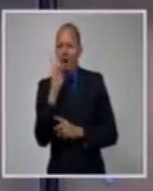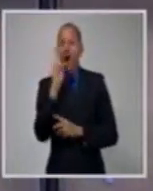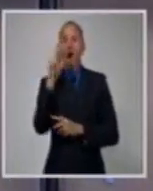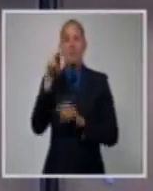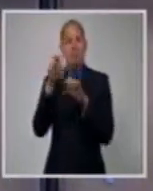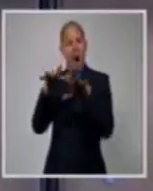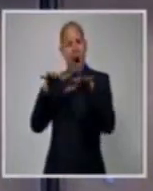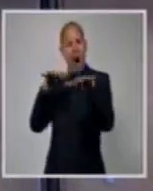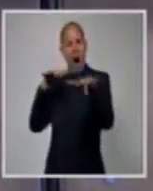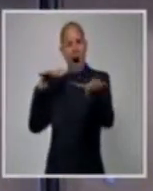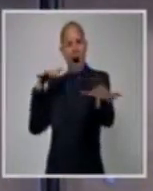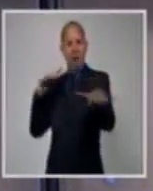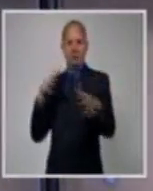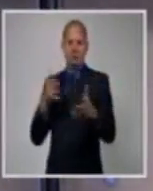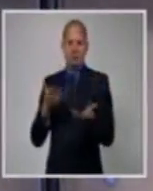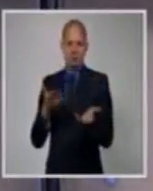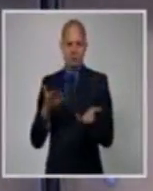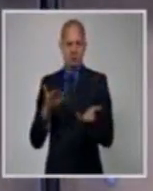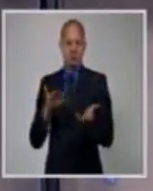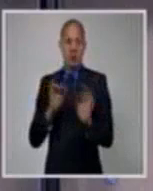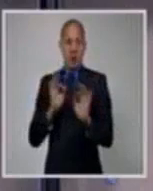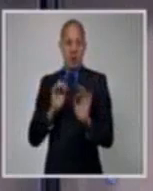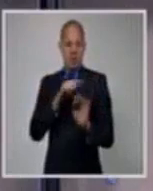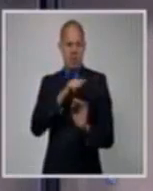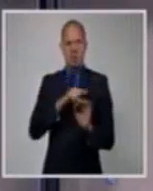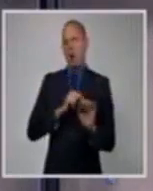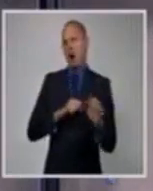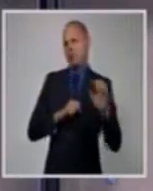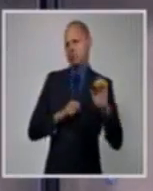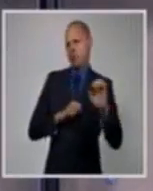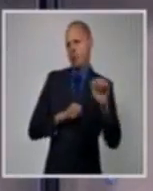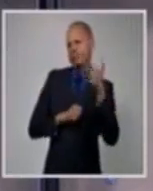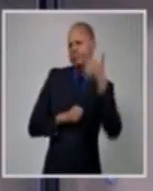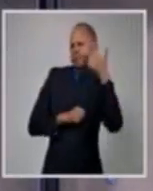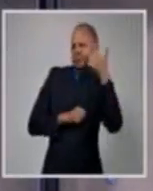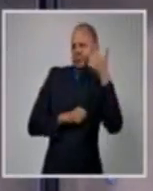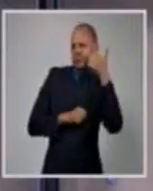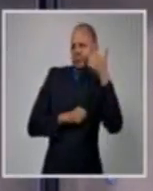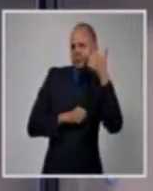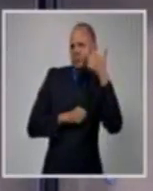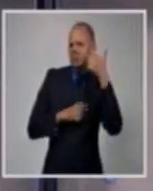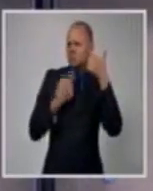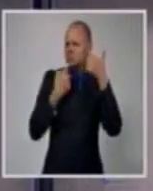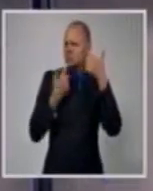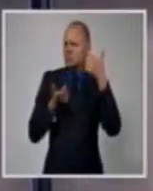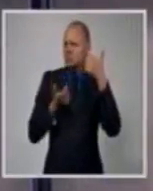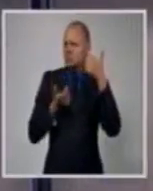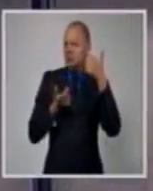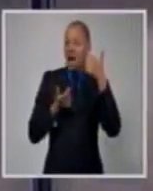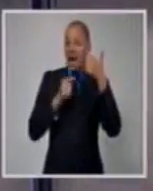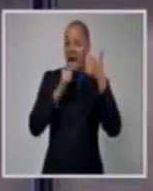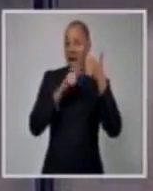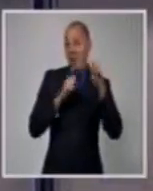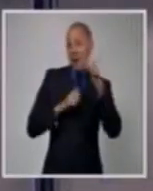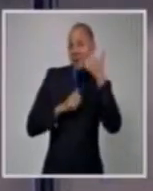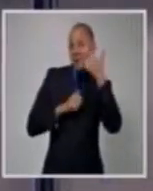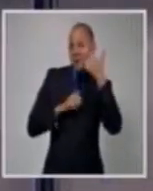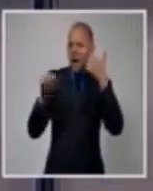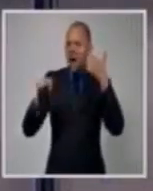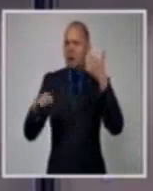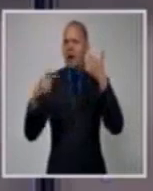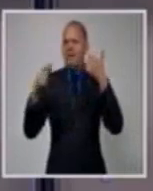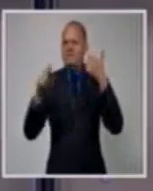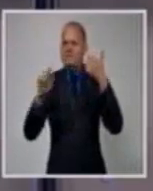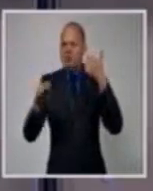lo llamaron por teléfono, lo llamaron a su celular, y sin su consentimiento, para empezar, pusieron esa llamada en altavoz y la